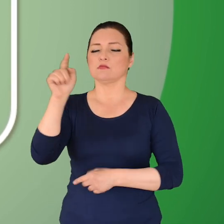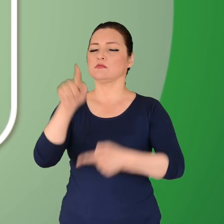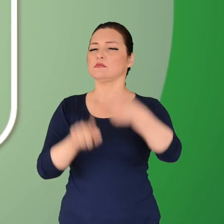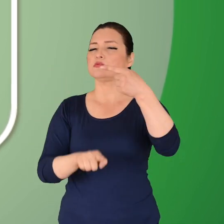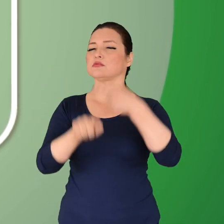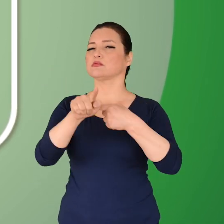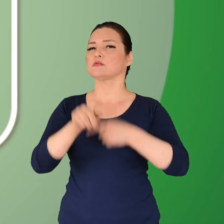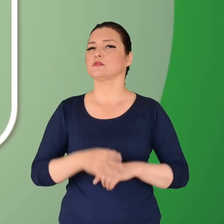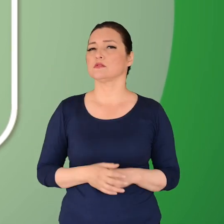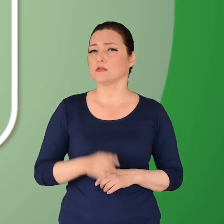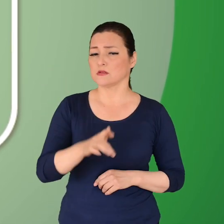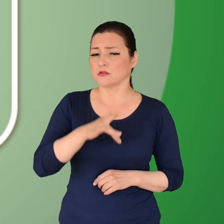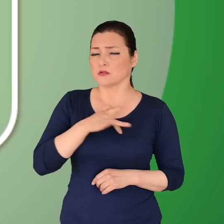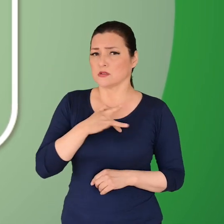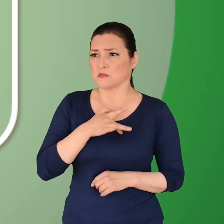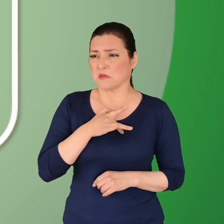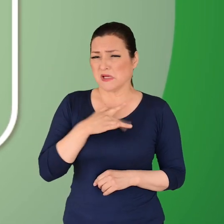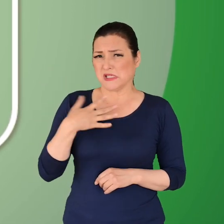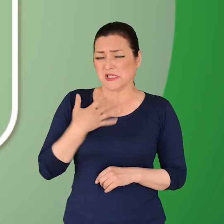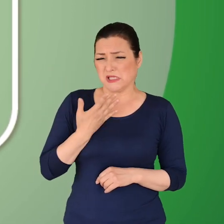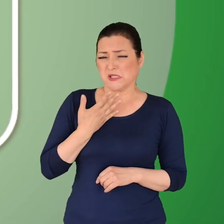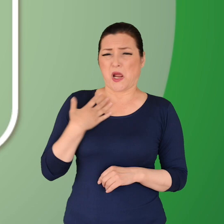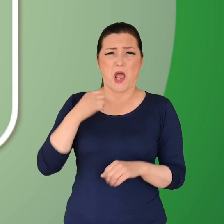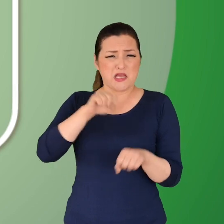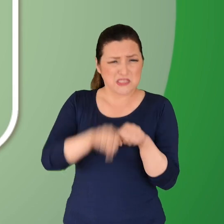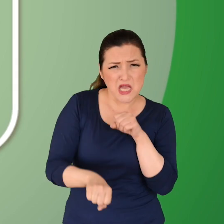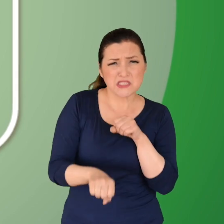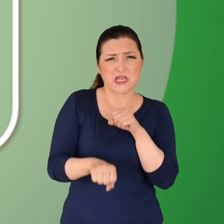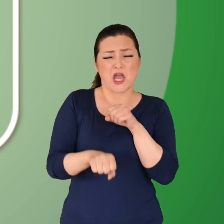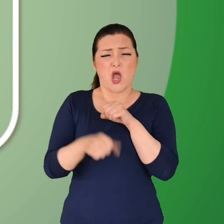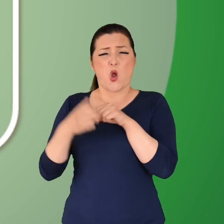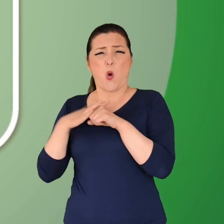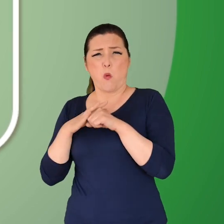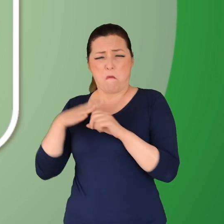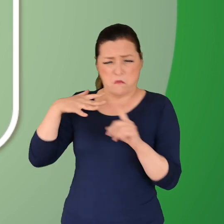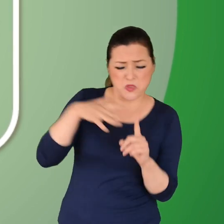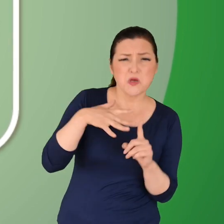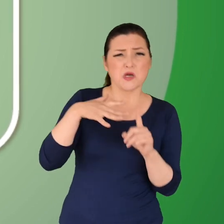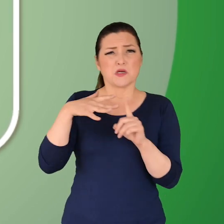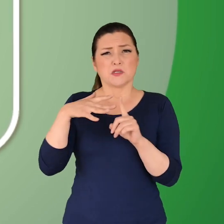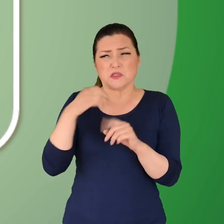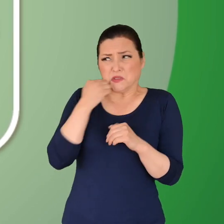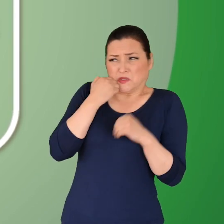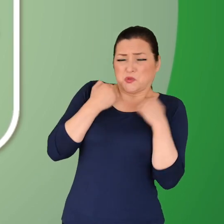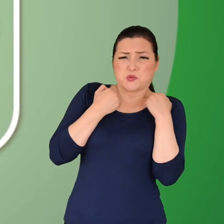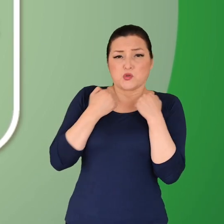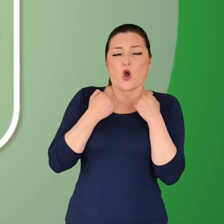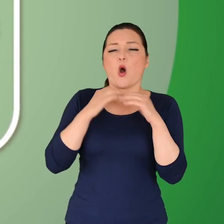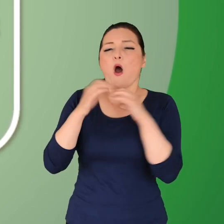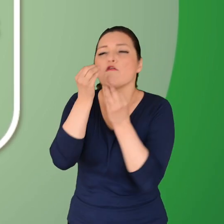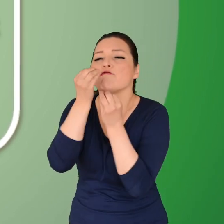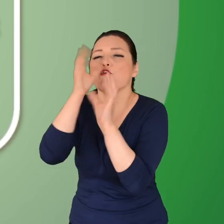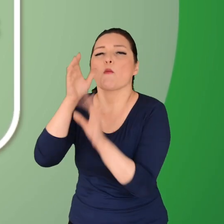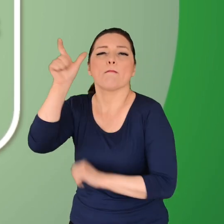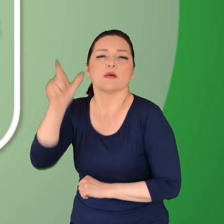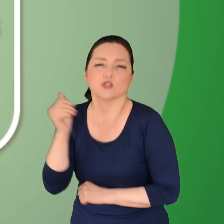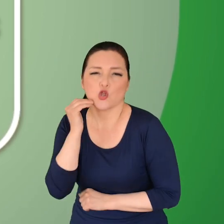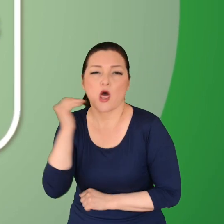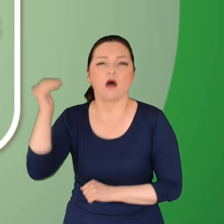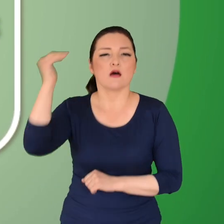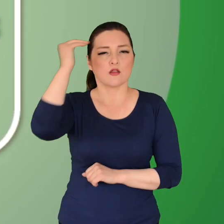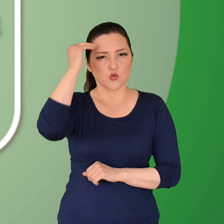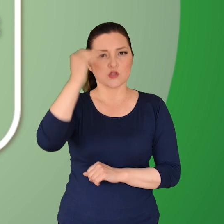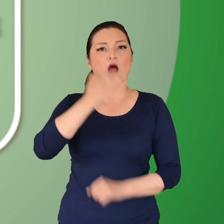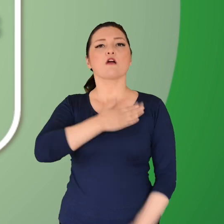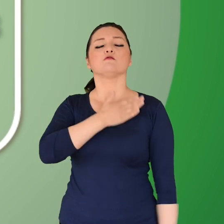que no quieras, especialmente si es alguien mayor que tú. Si te sientes mal, te lastima o te incomoda. Eso no es amor.